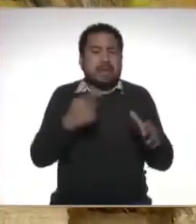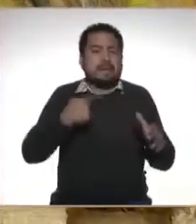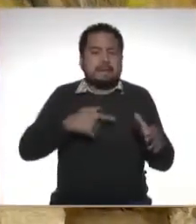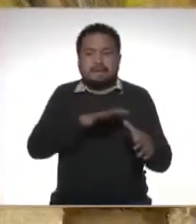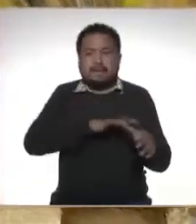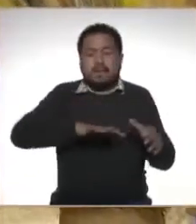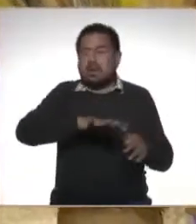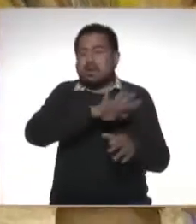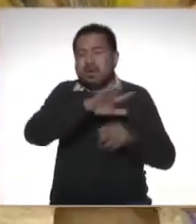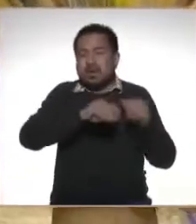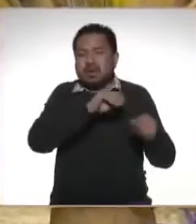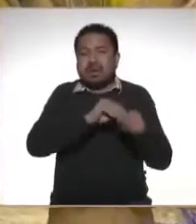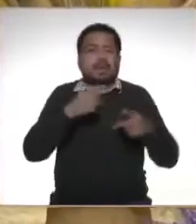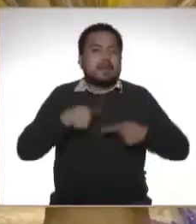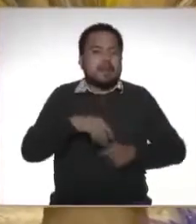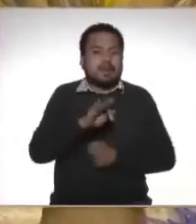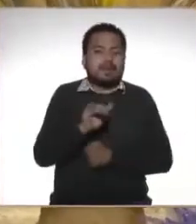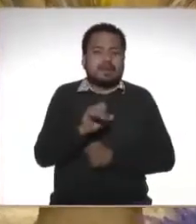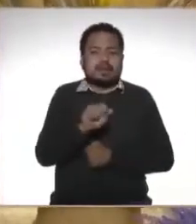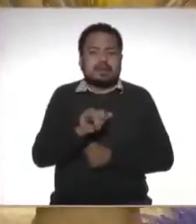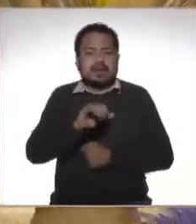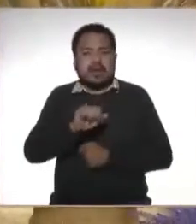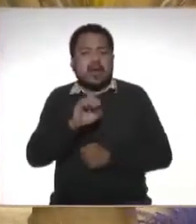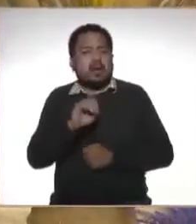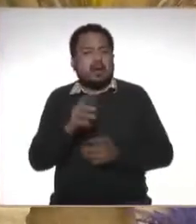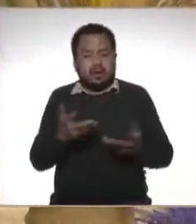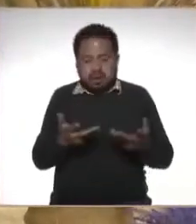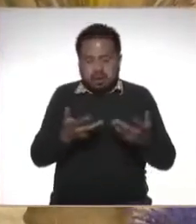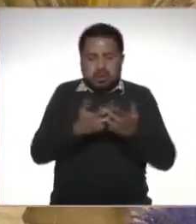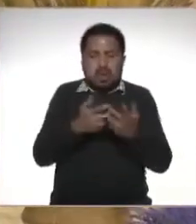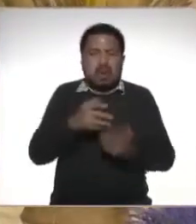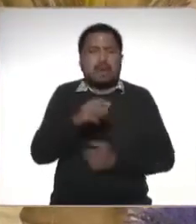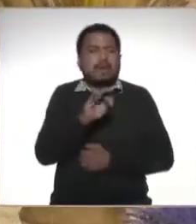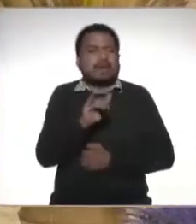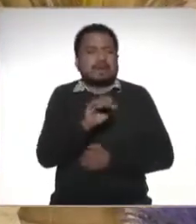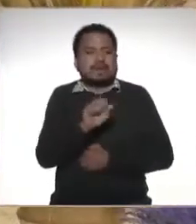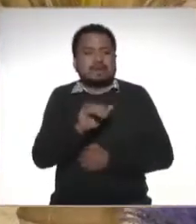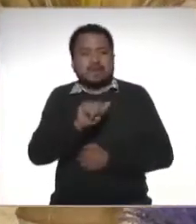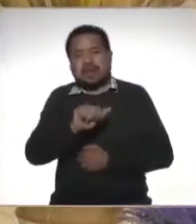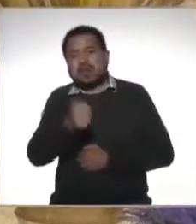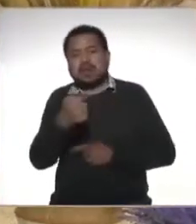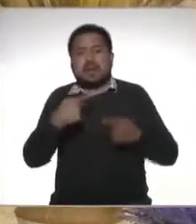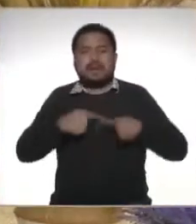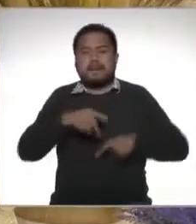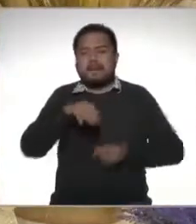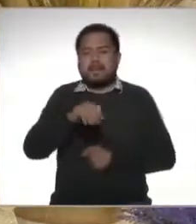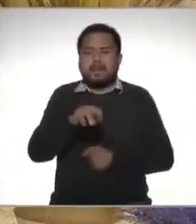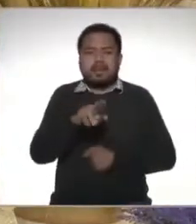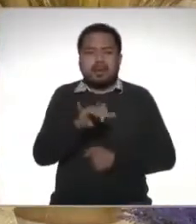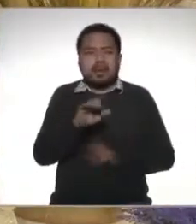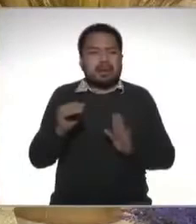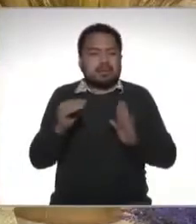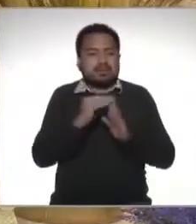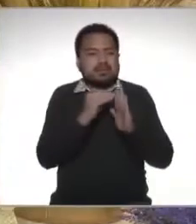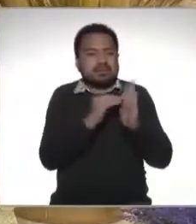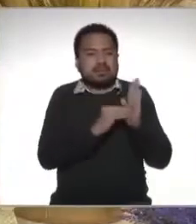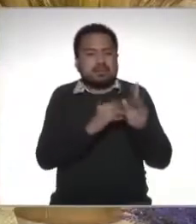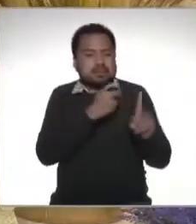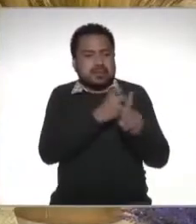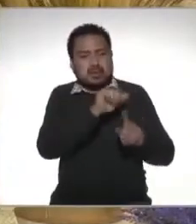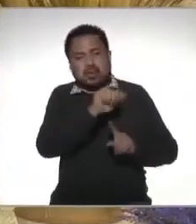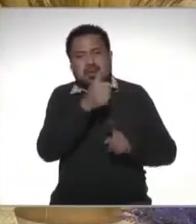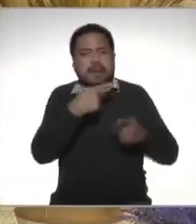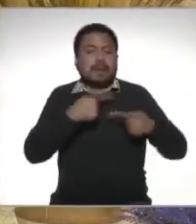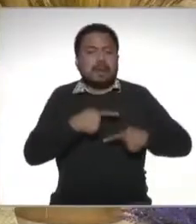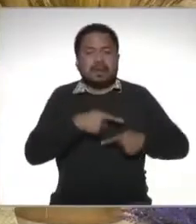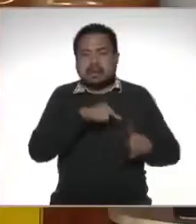pueden ser todos personas físicas o puede ser una combinación de personas físicas y también de otras personas morales que constituyen a esa otra